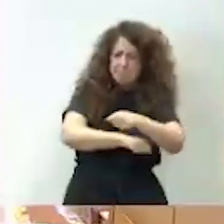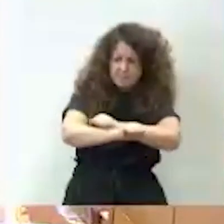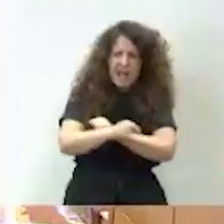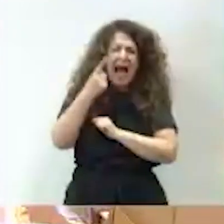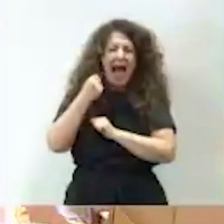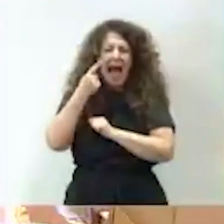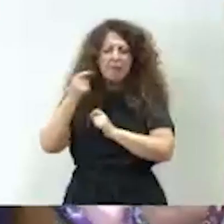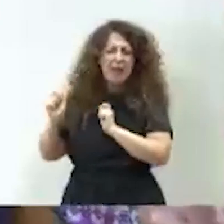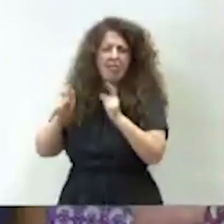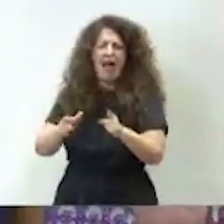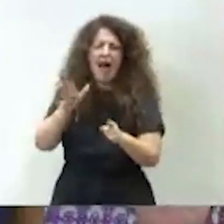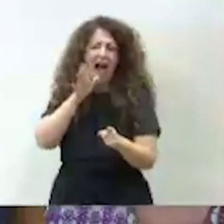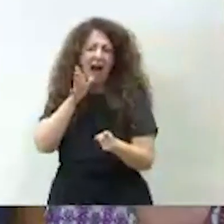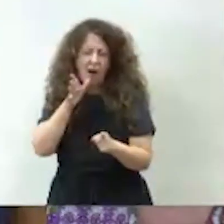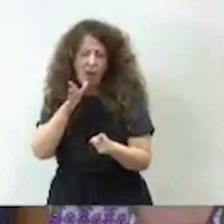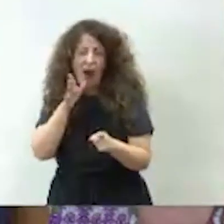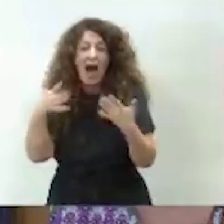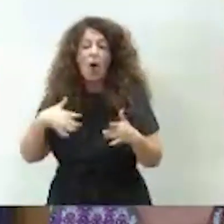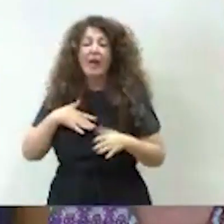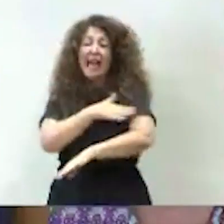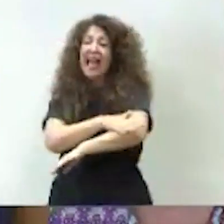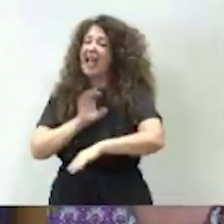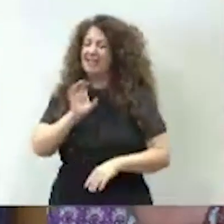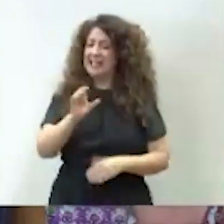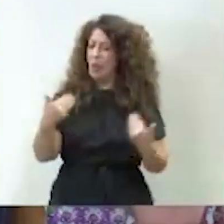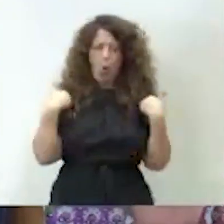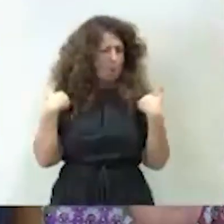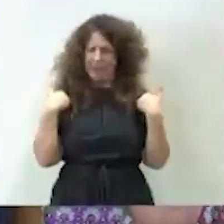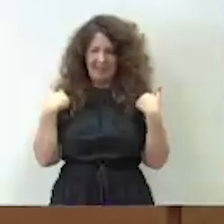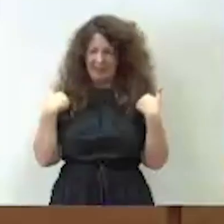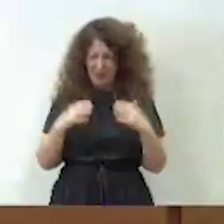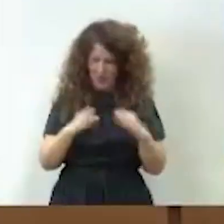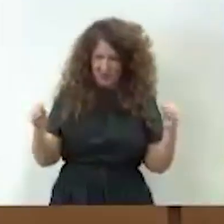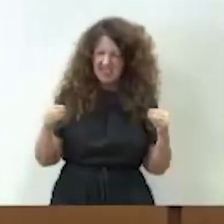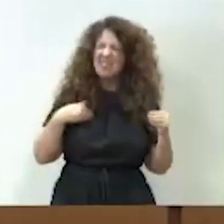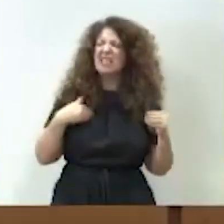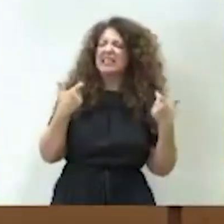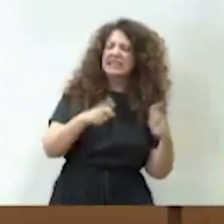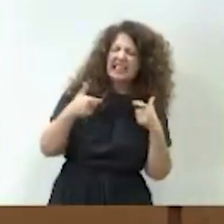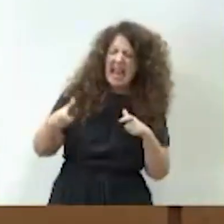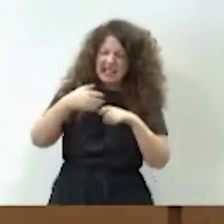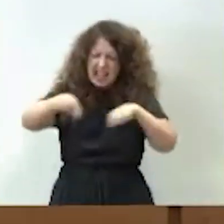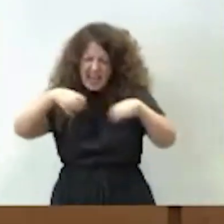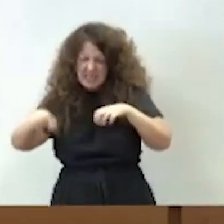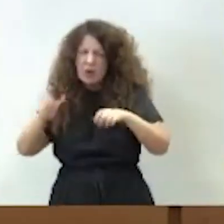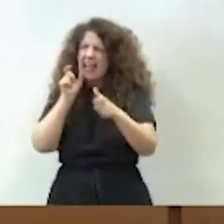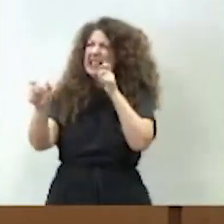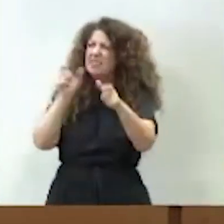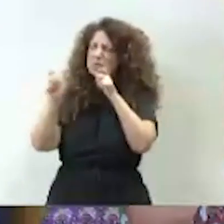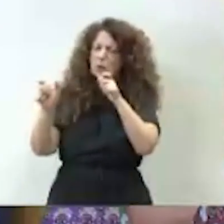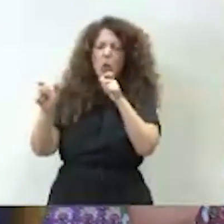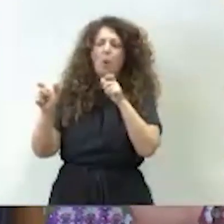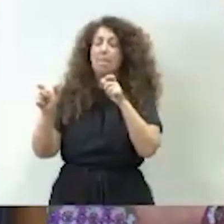agua aunque no sea competencia del Estado. Créame, ni sectarismo, ni insultos, ni provocaciones, pero hasta